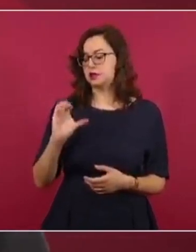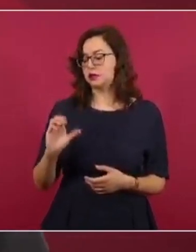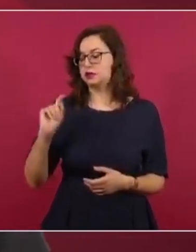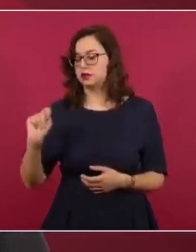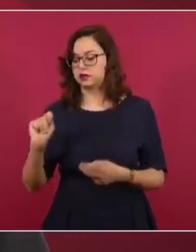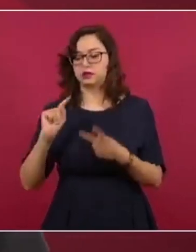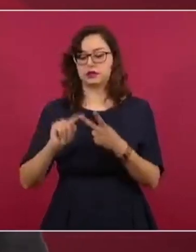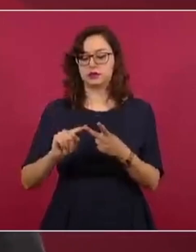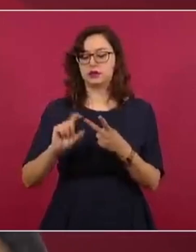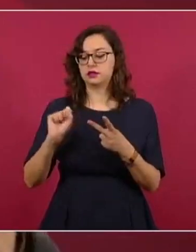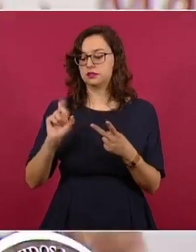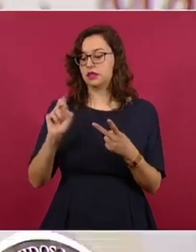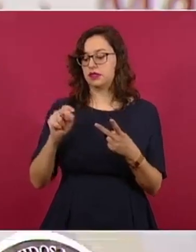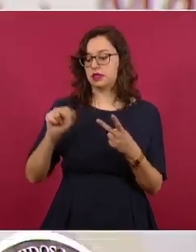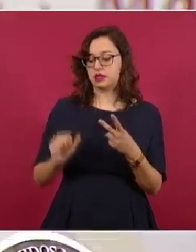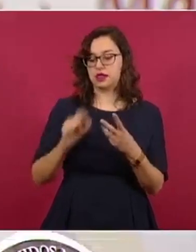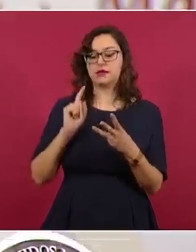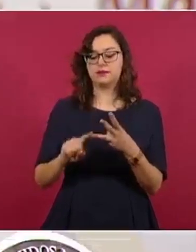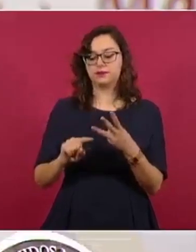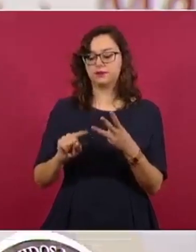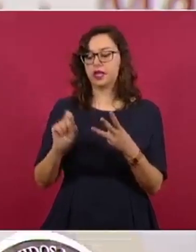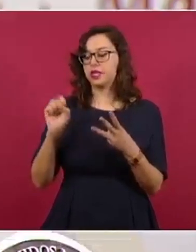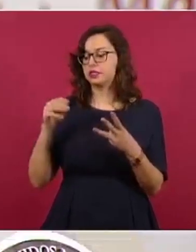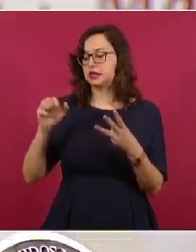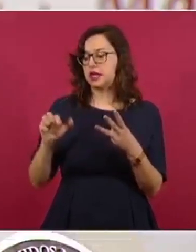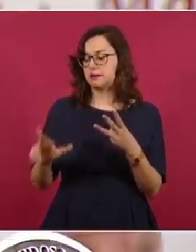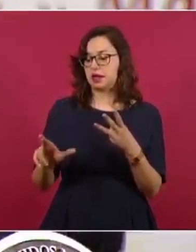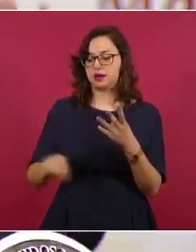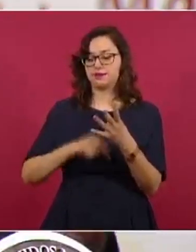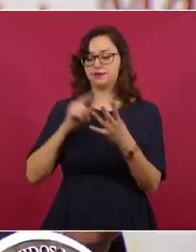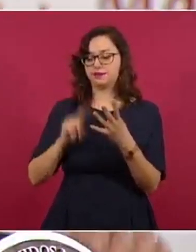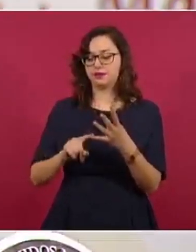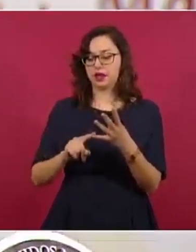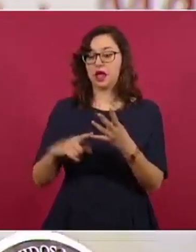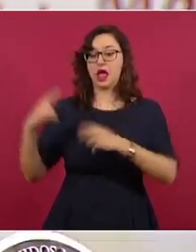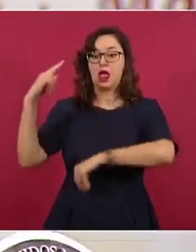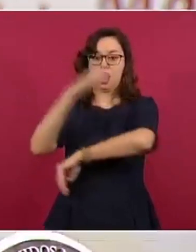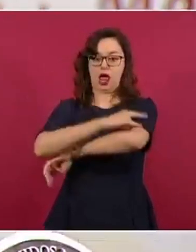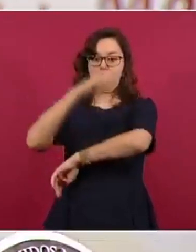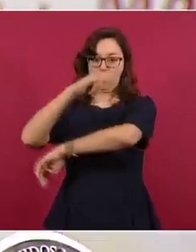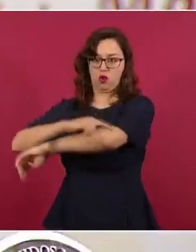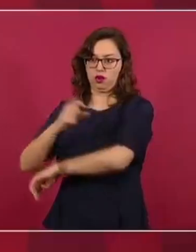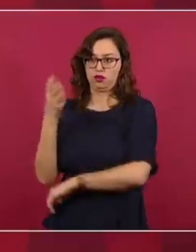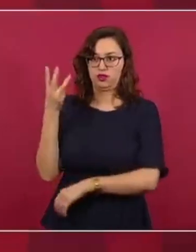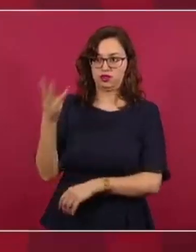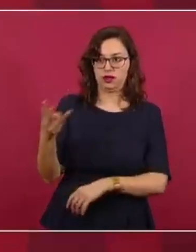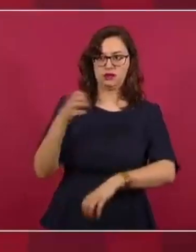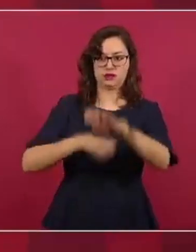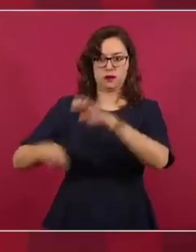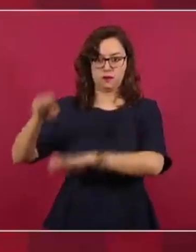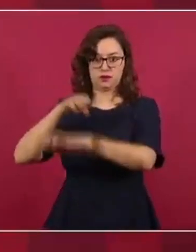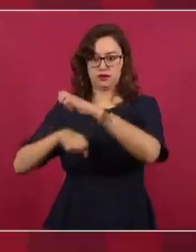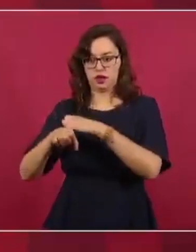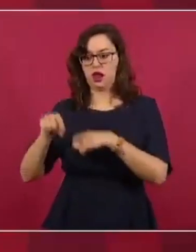Secretaría de Defensa Nacional, la Secretaría de la Marina, las aerolíneas que operan tanto en el